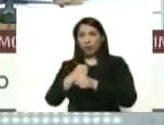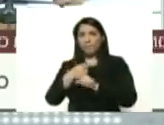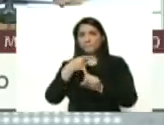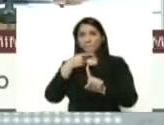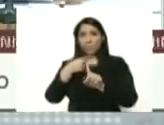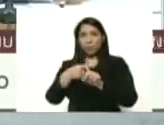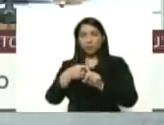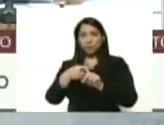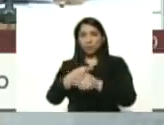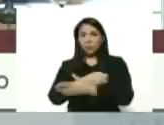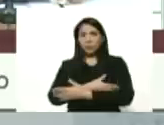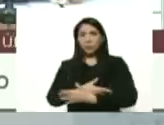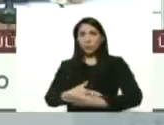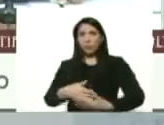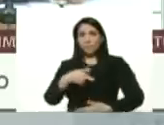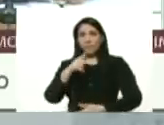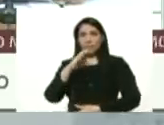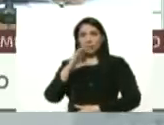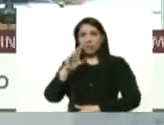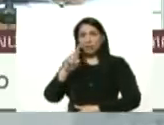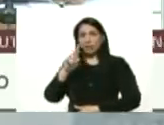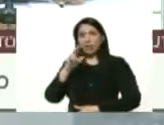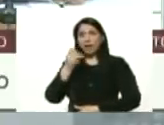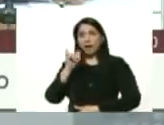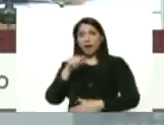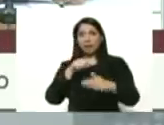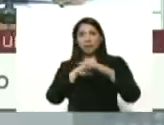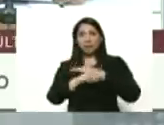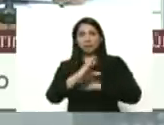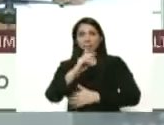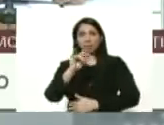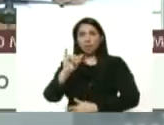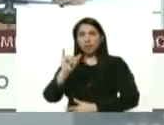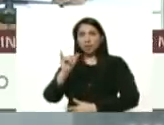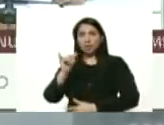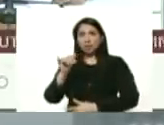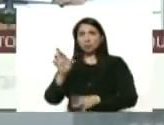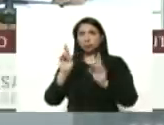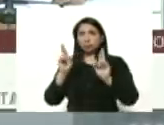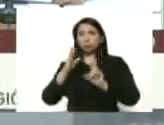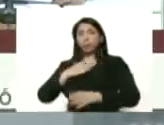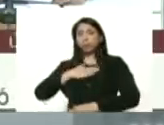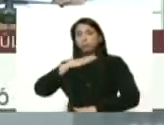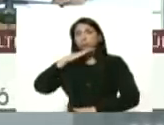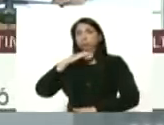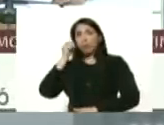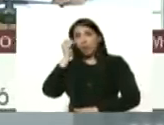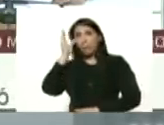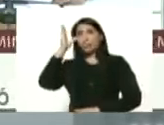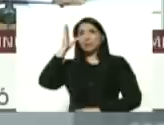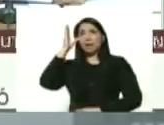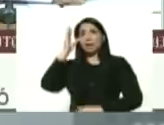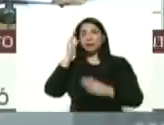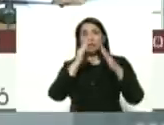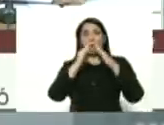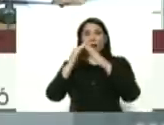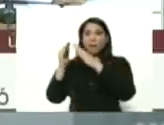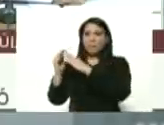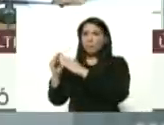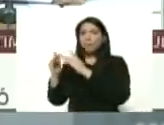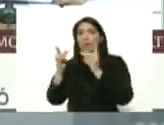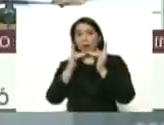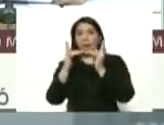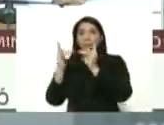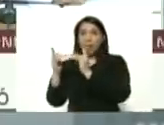a PCR se encuentra hospitalizado en CDI afortunadamente tenemos capacidad de camas para atenderlos rápido